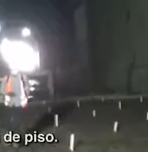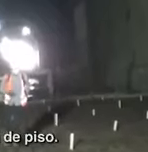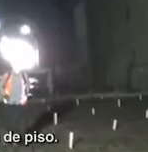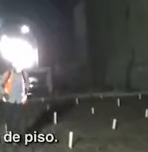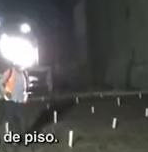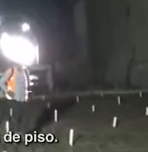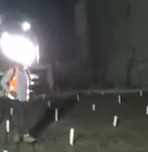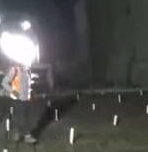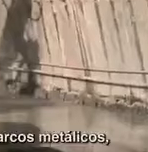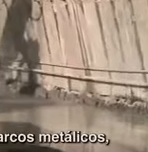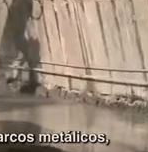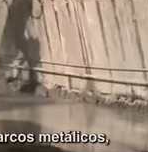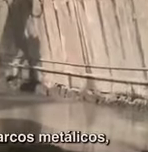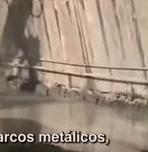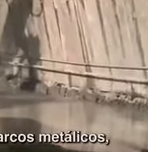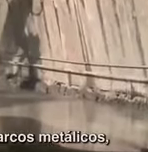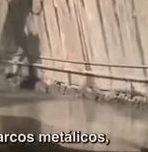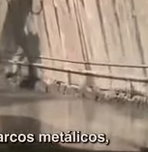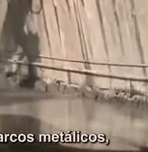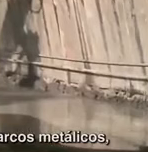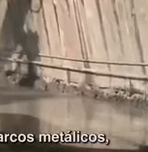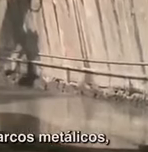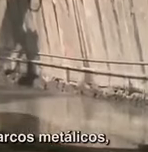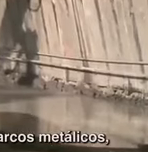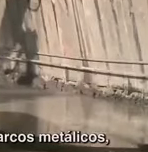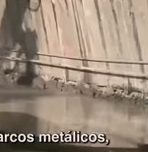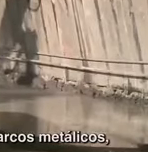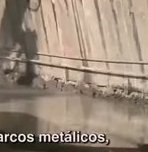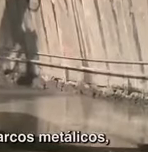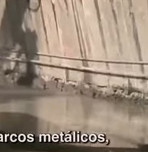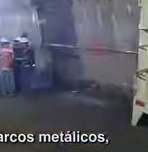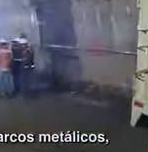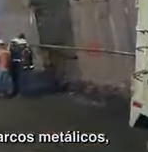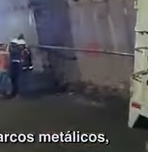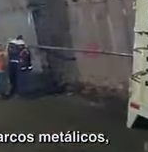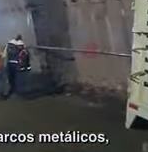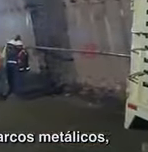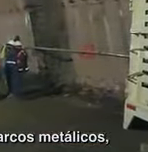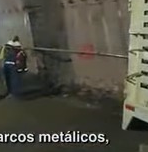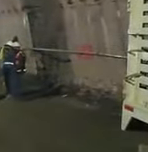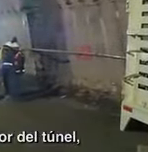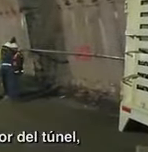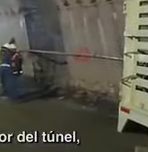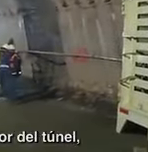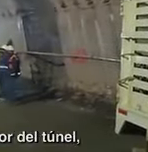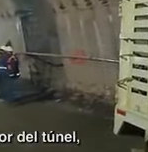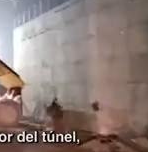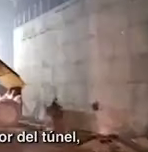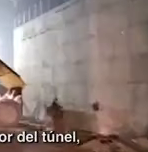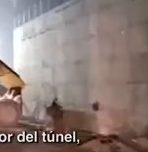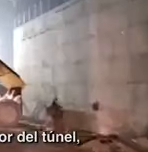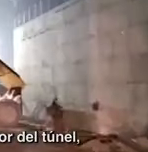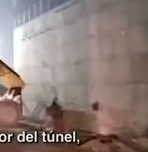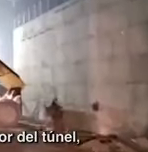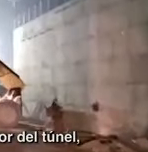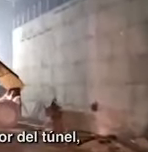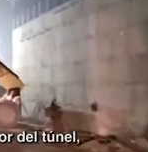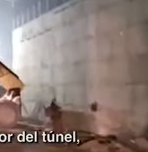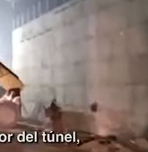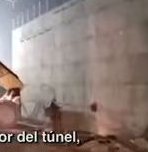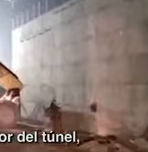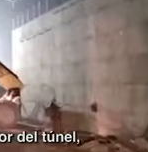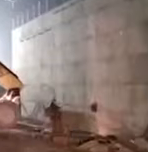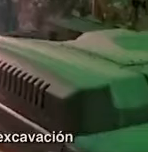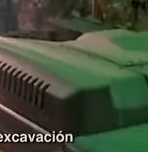colado de la loza de piso. En el túnel 3, continúa la colocación de concreto lanzado, marcos metálicos, concreto de empaque y anclaje sobre la sección